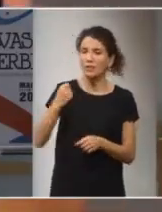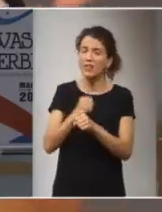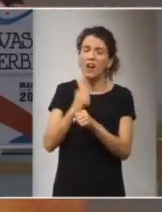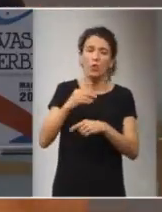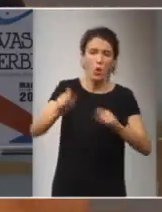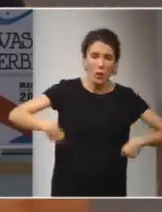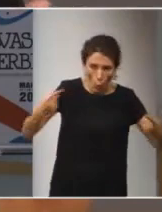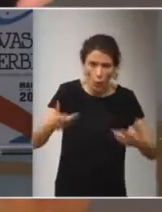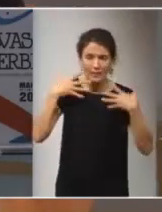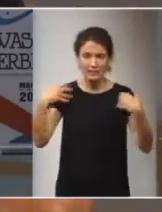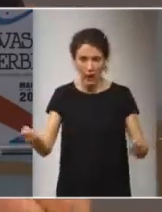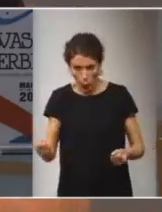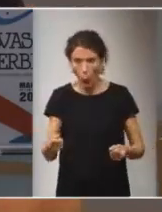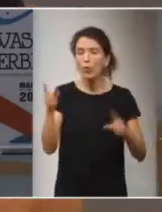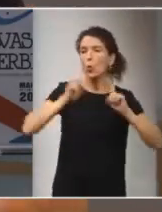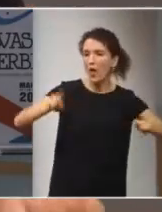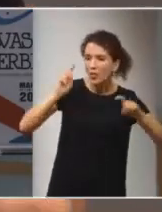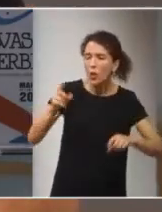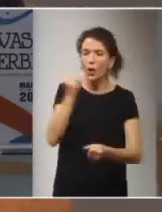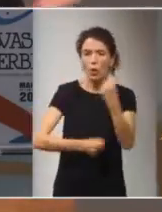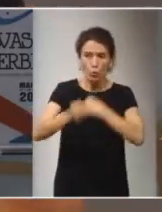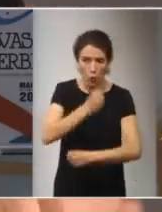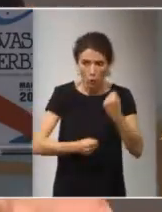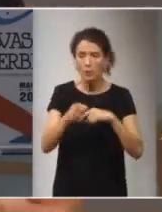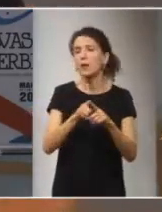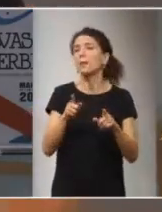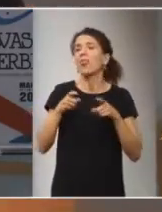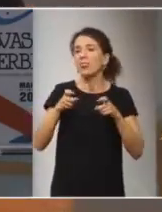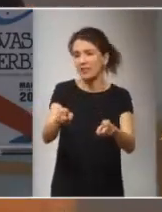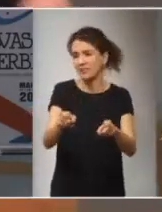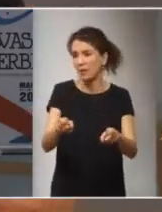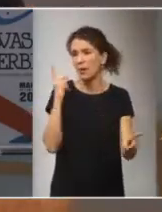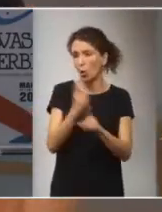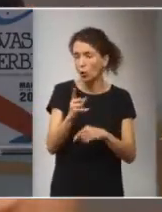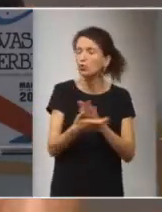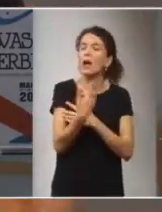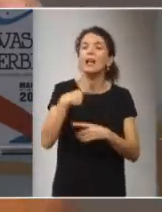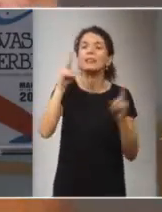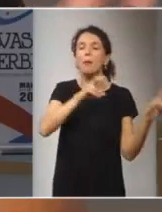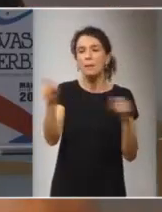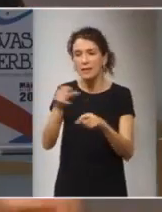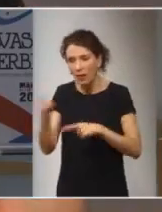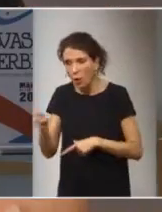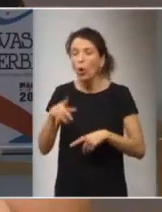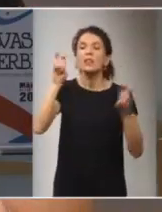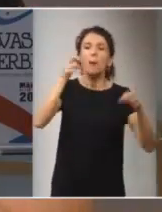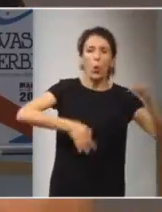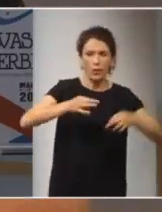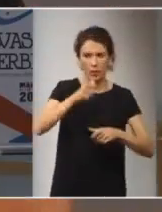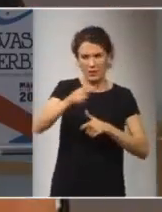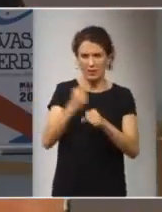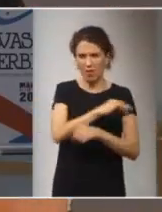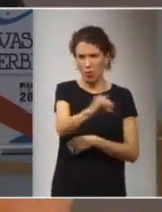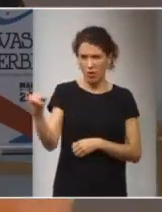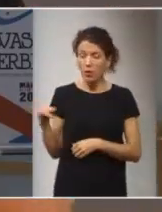ecología por la salud por la educación por la economía contra el desarme por el tema migraciones por el tema jurídico pero